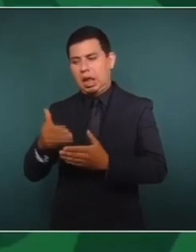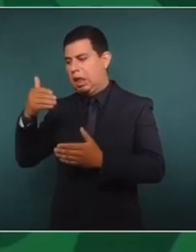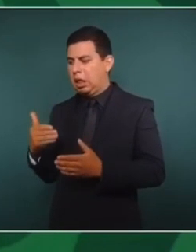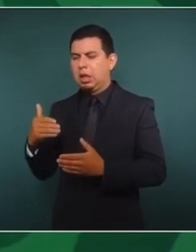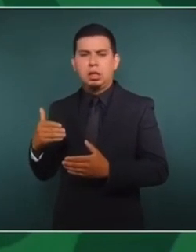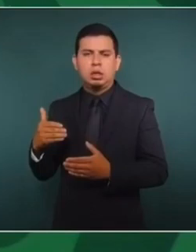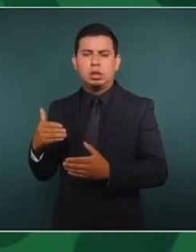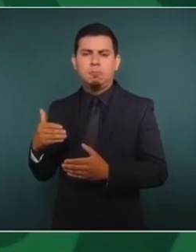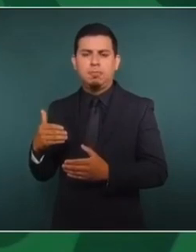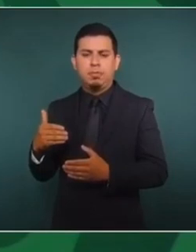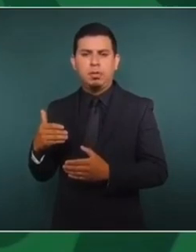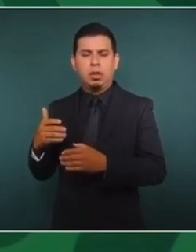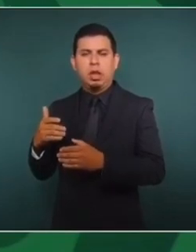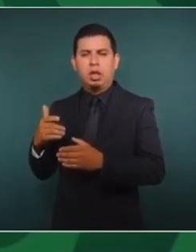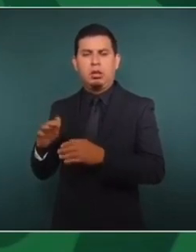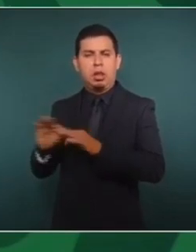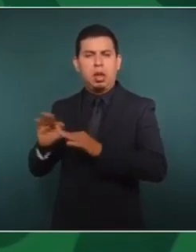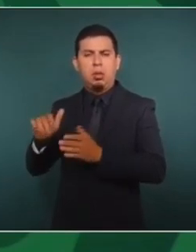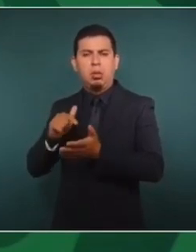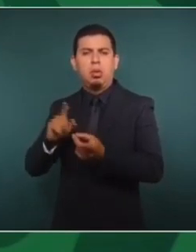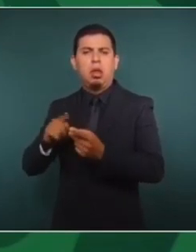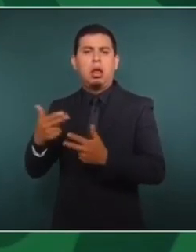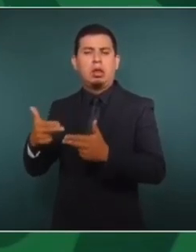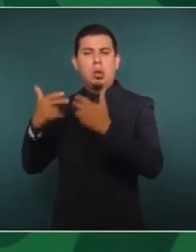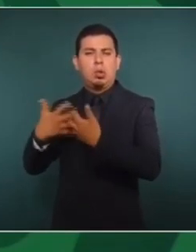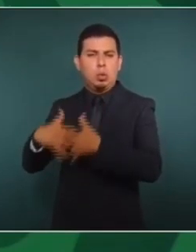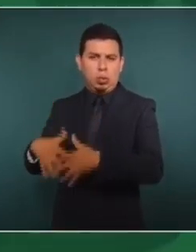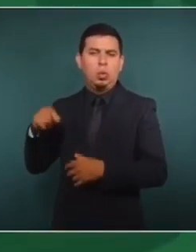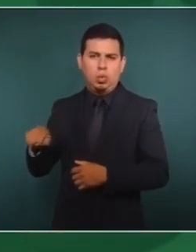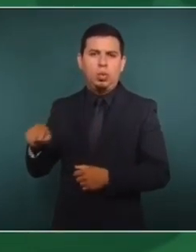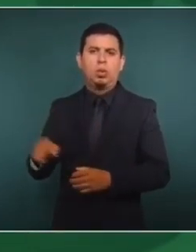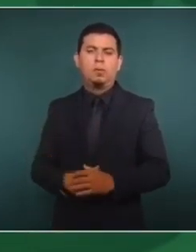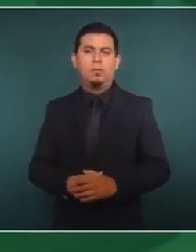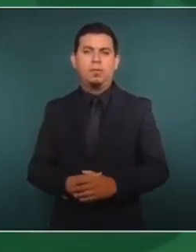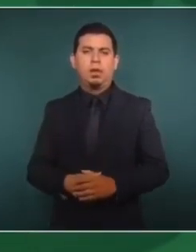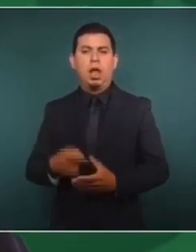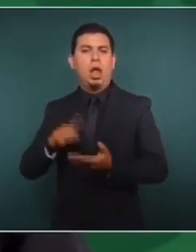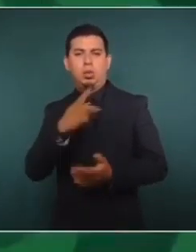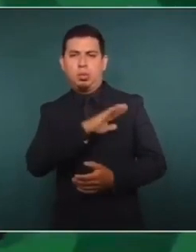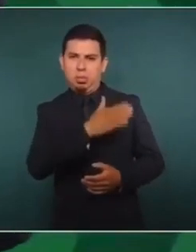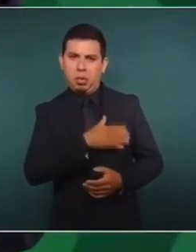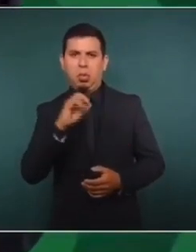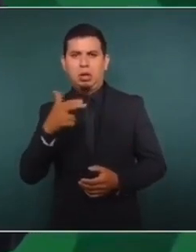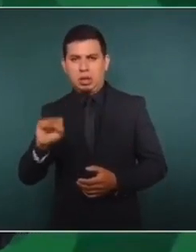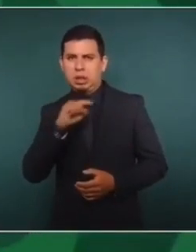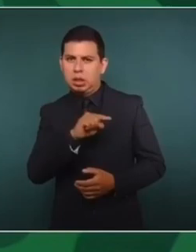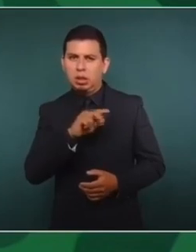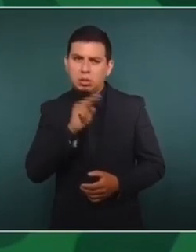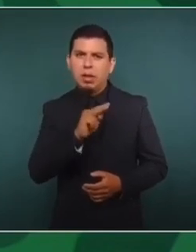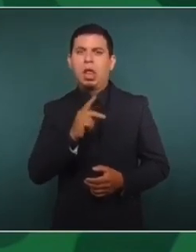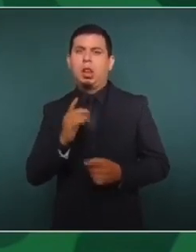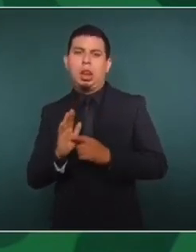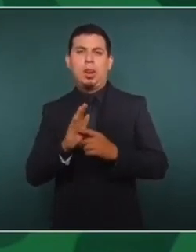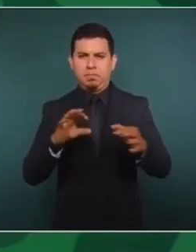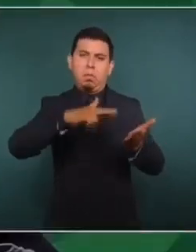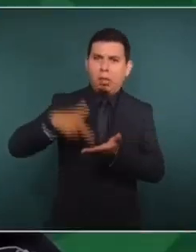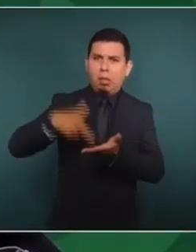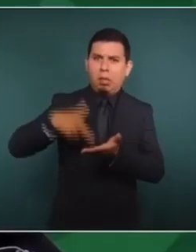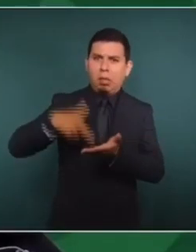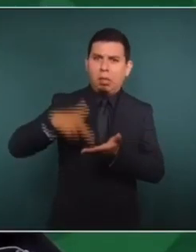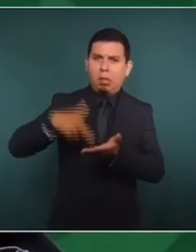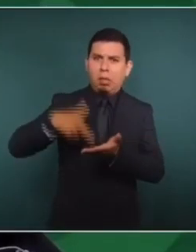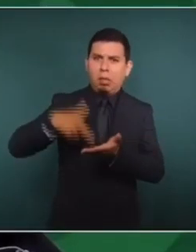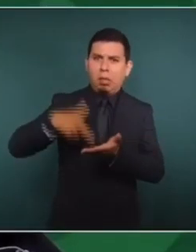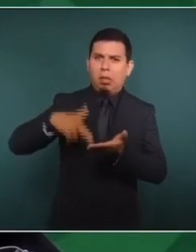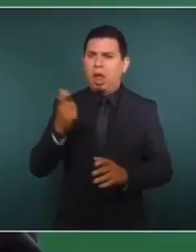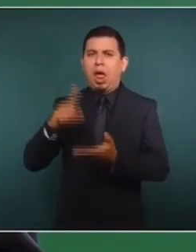trabajando en una empresa española, OHL, también vinculada con el gobierno. Ahora,